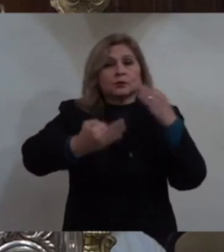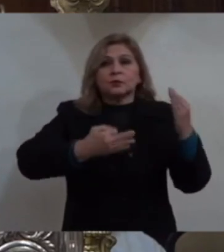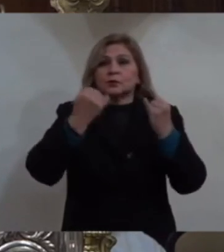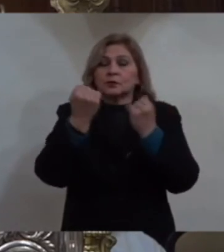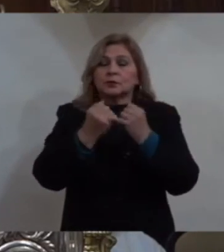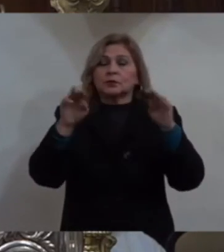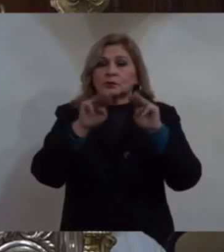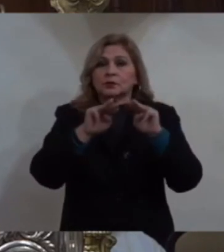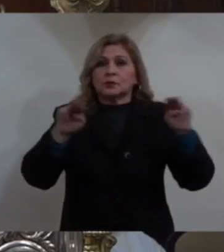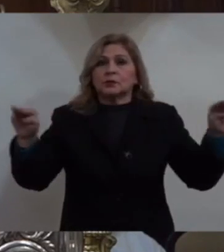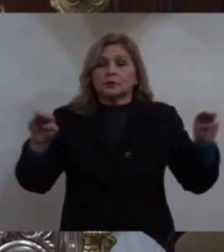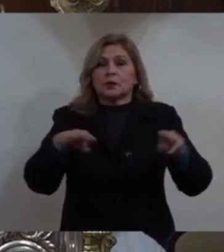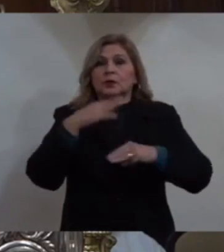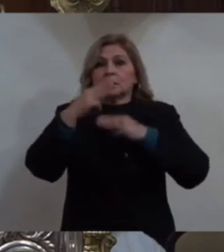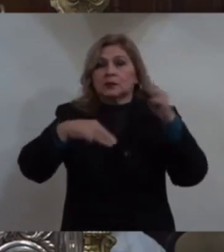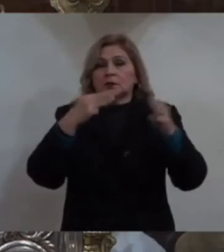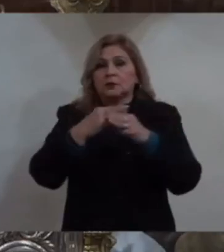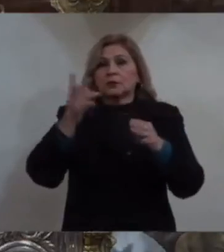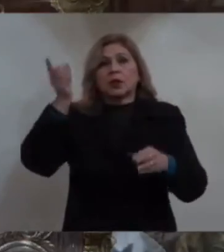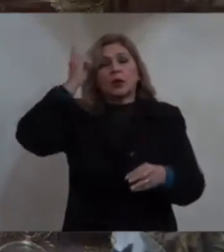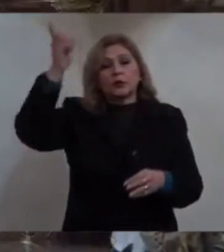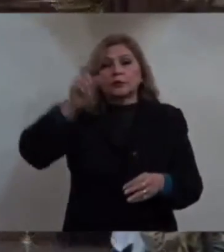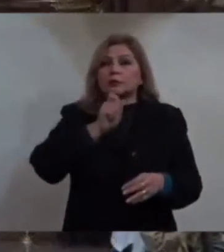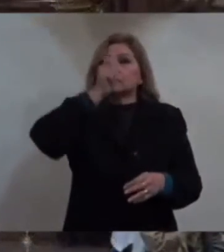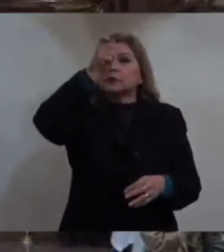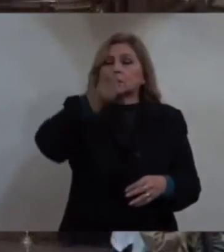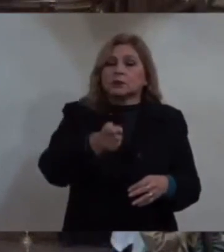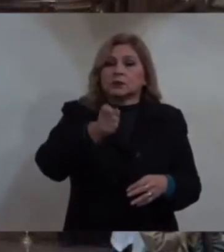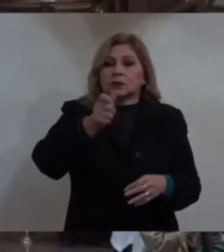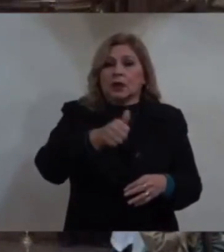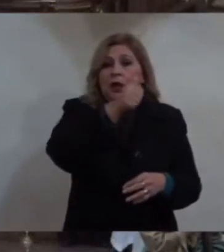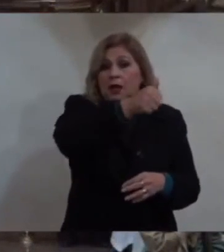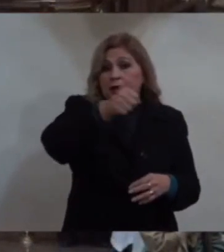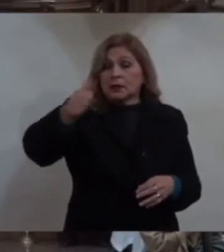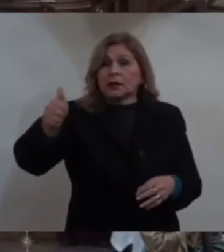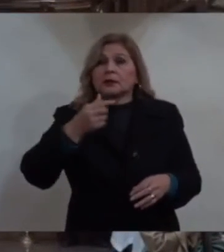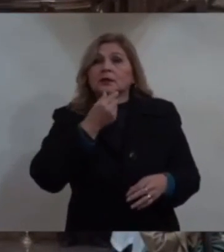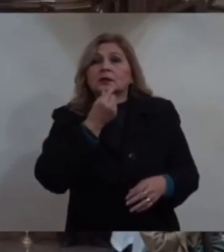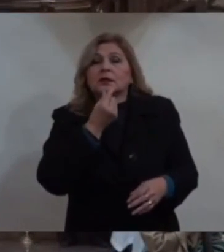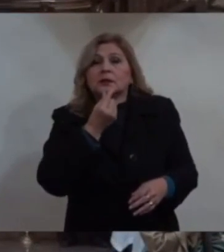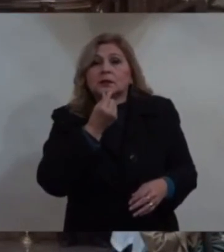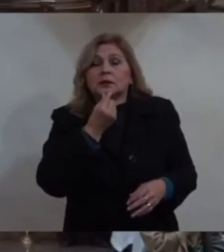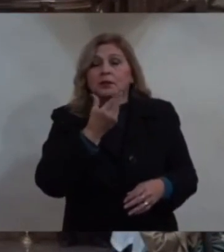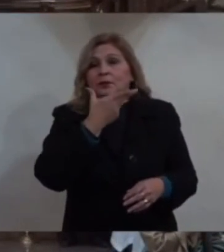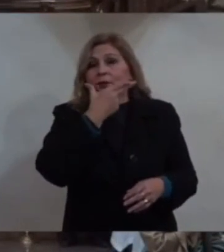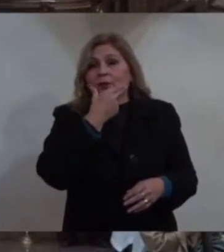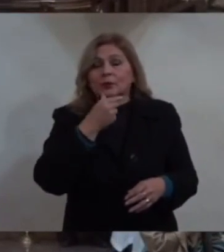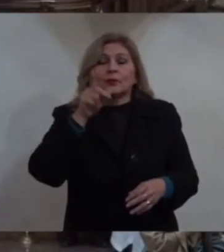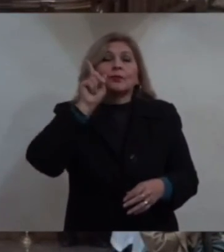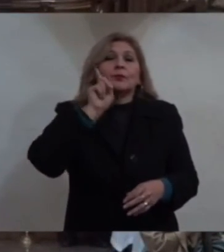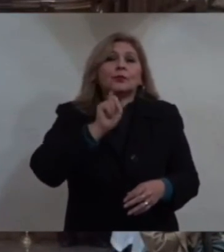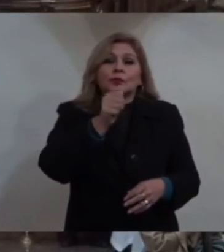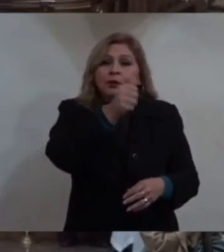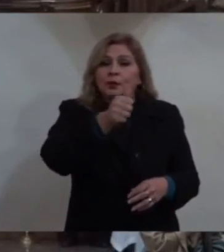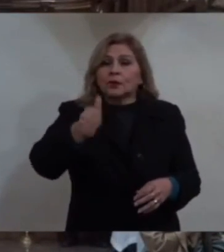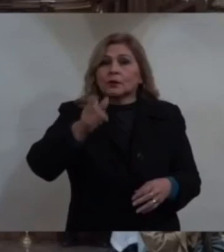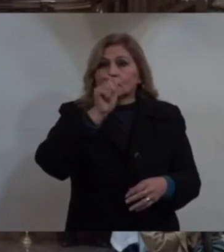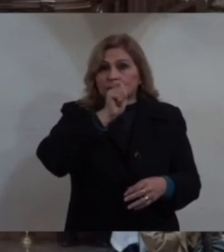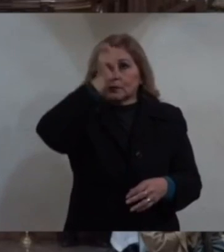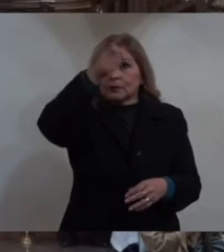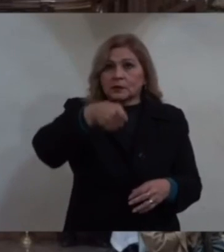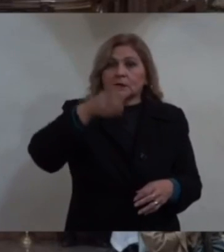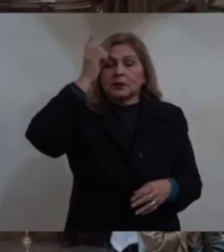del mundo. Que Dios bendiga a cada niña y a cada niño. Que los